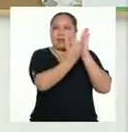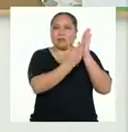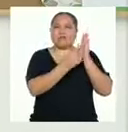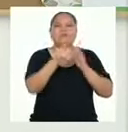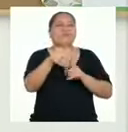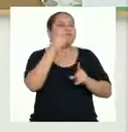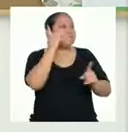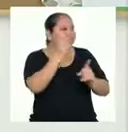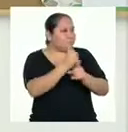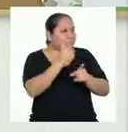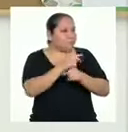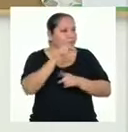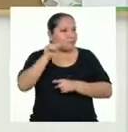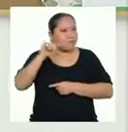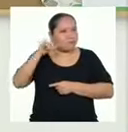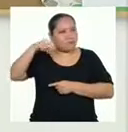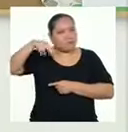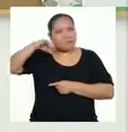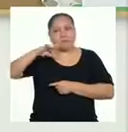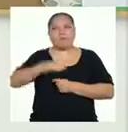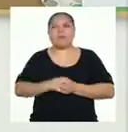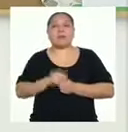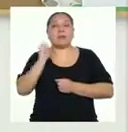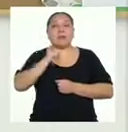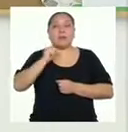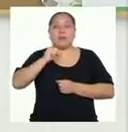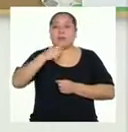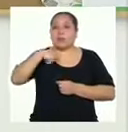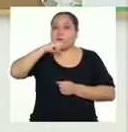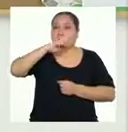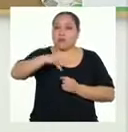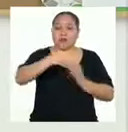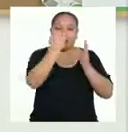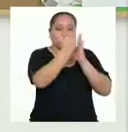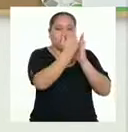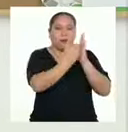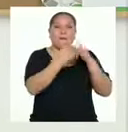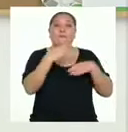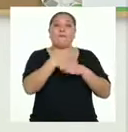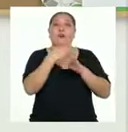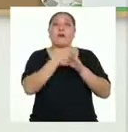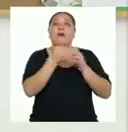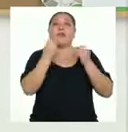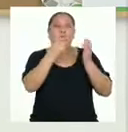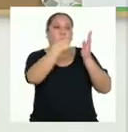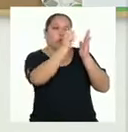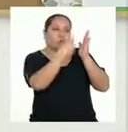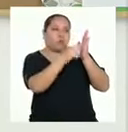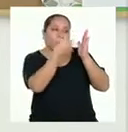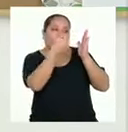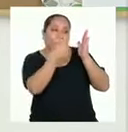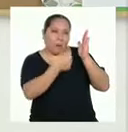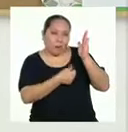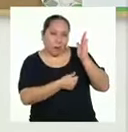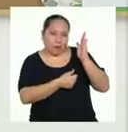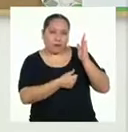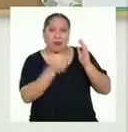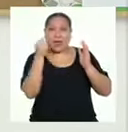razón, Yanira. Como mencioné, hay criterios de revisión que aplican mejor a algunos tipos de texto que a otros.